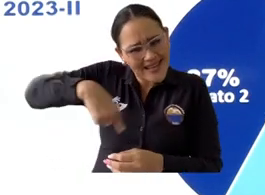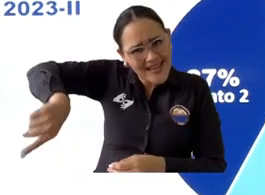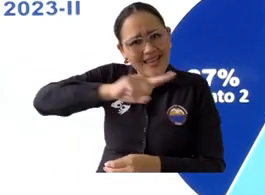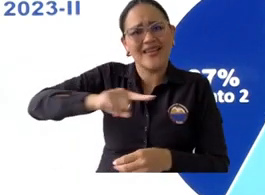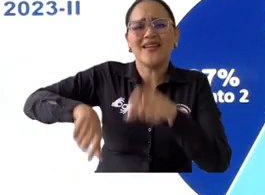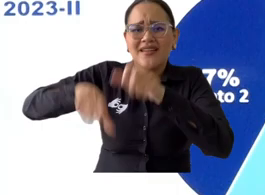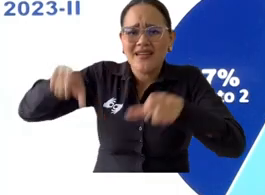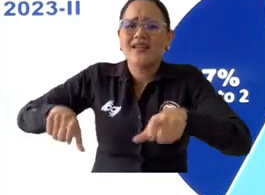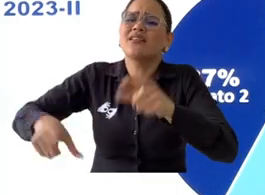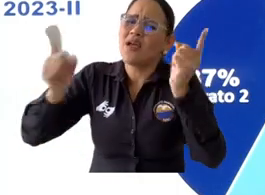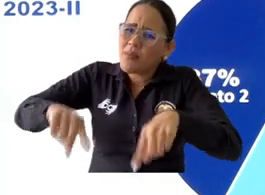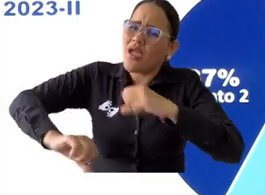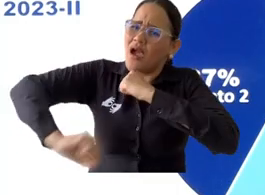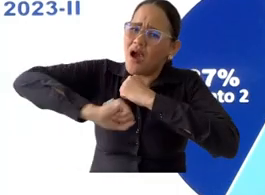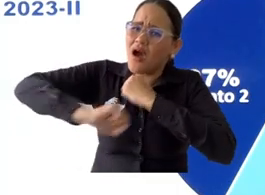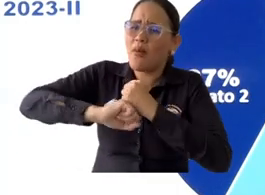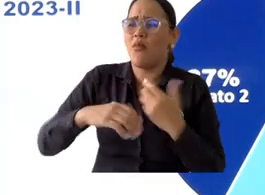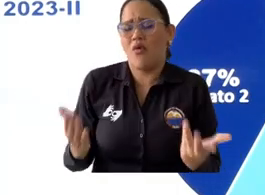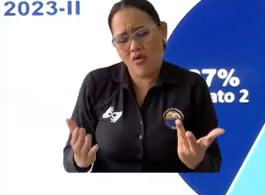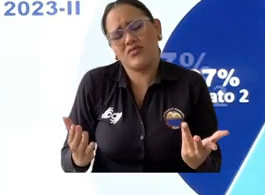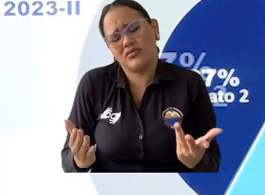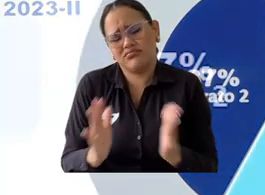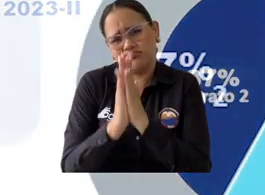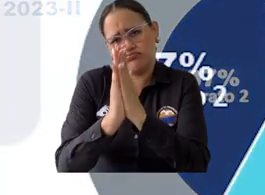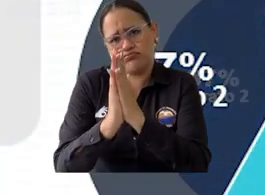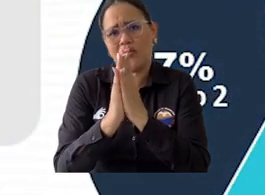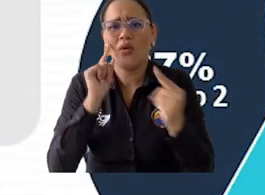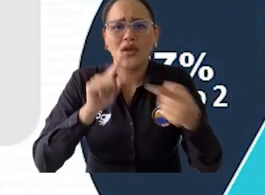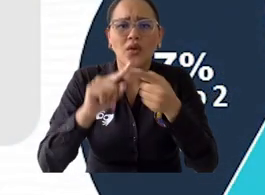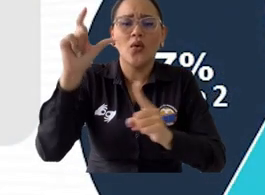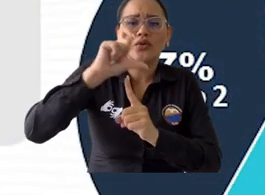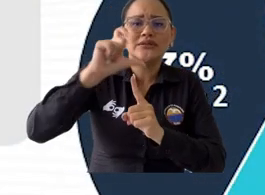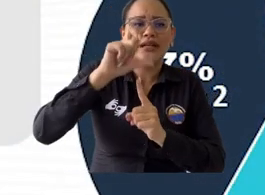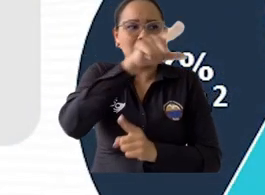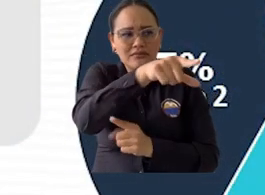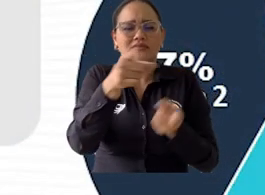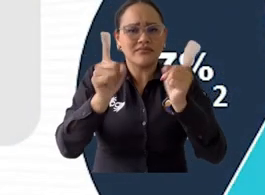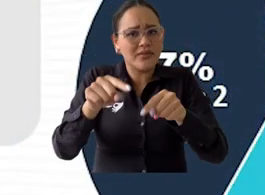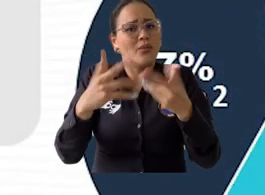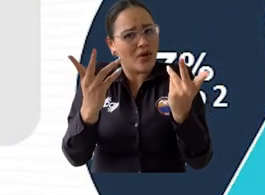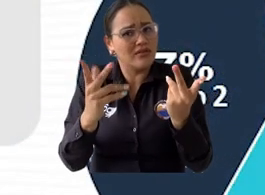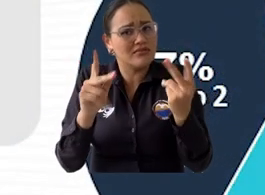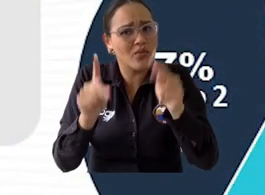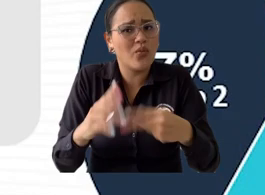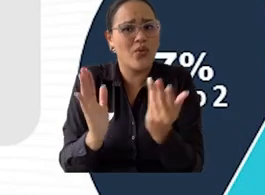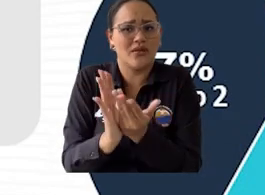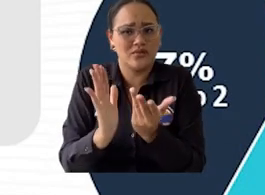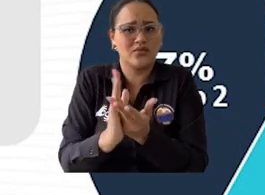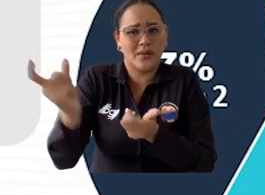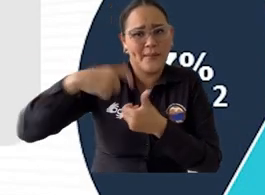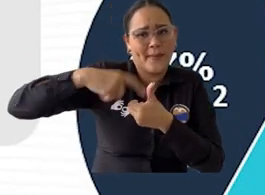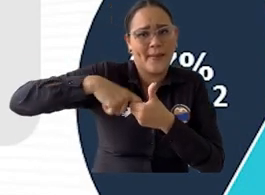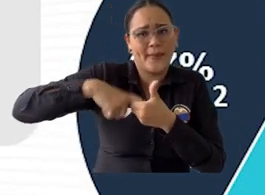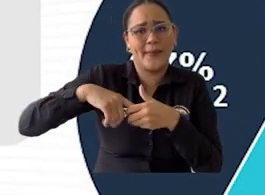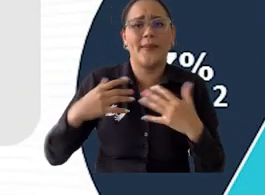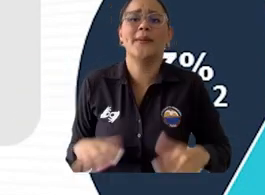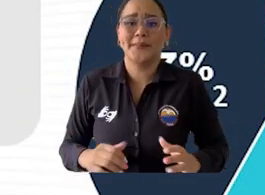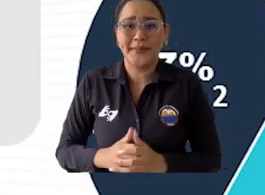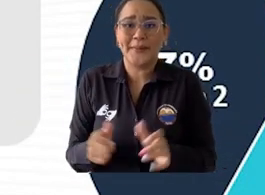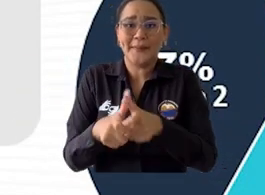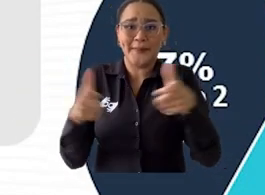de jóvenes de Ciénaga que también quieren venir a la universidad hay un 25% del resto del Magdalera y un 27% del resto del país